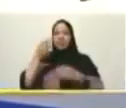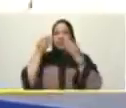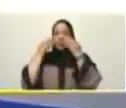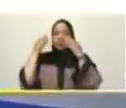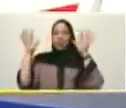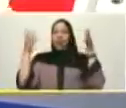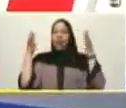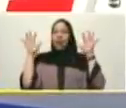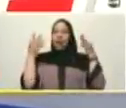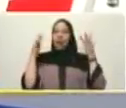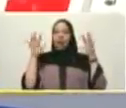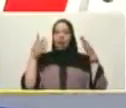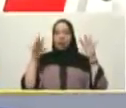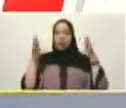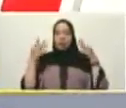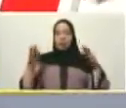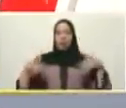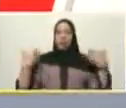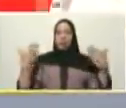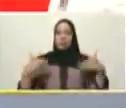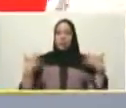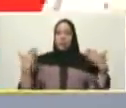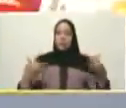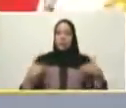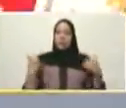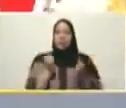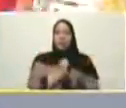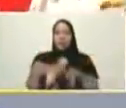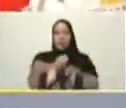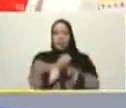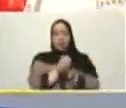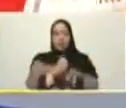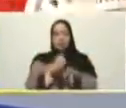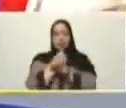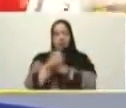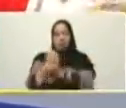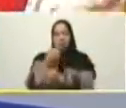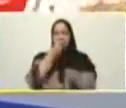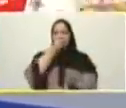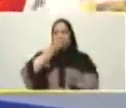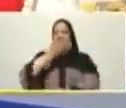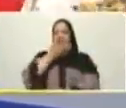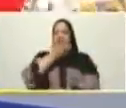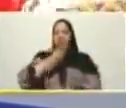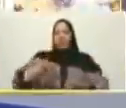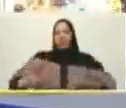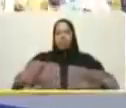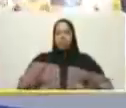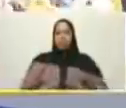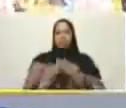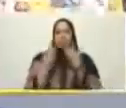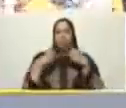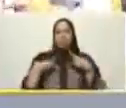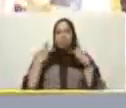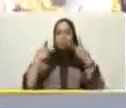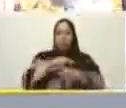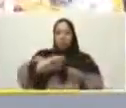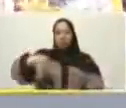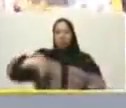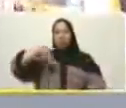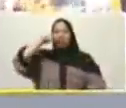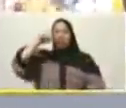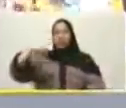para la alegría para el amor para la belleza la esperanza de nuestro pueblo